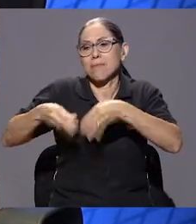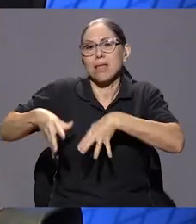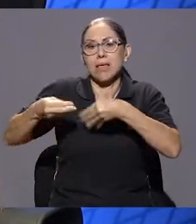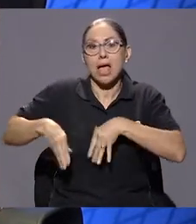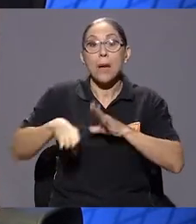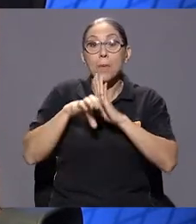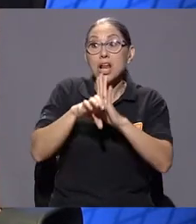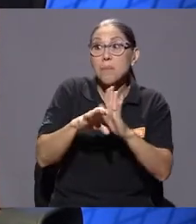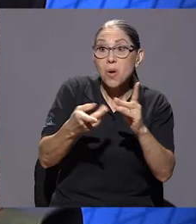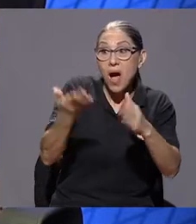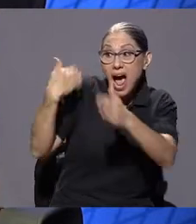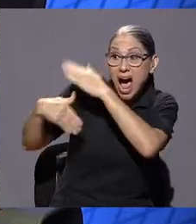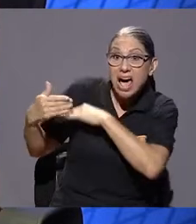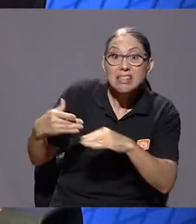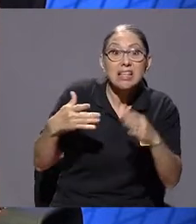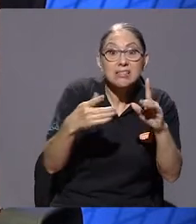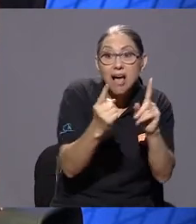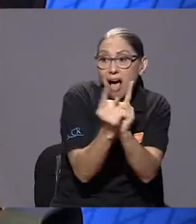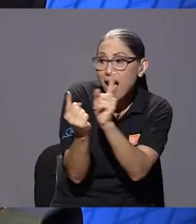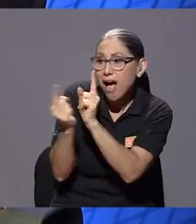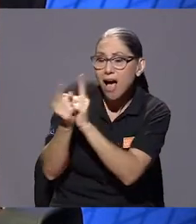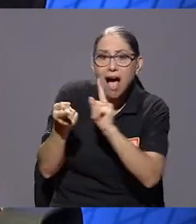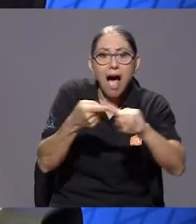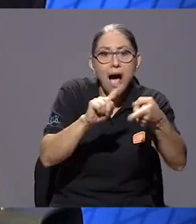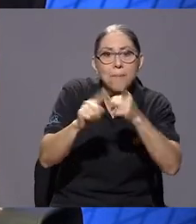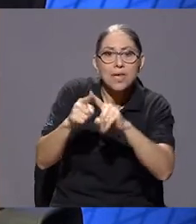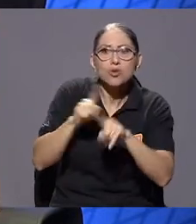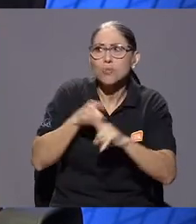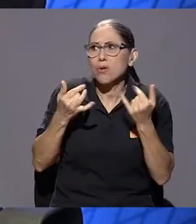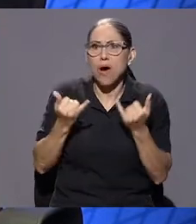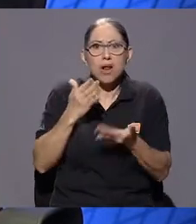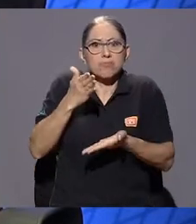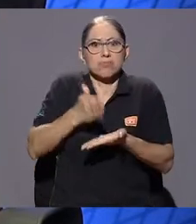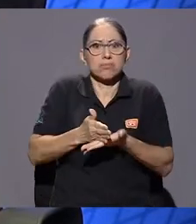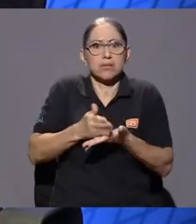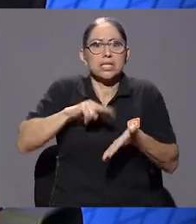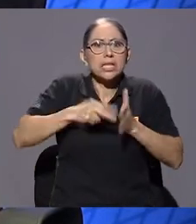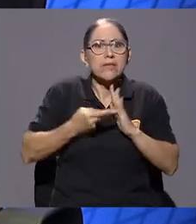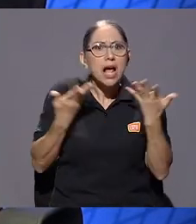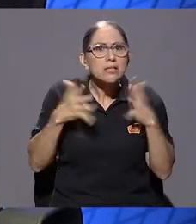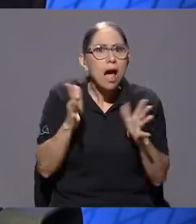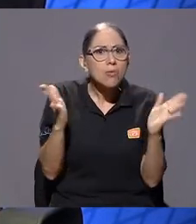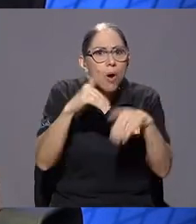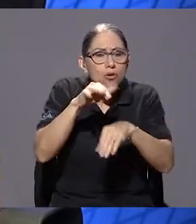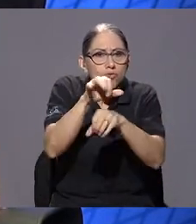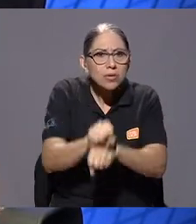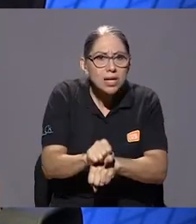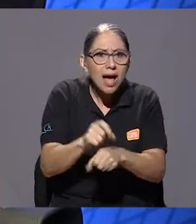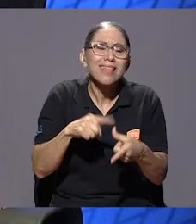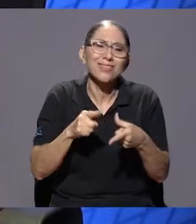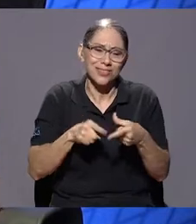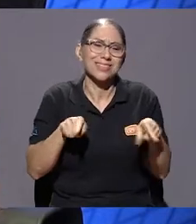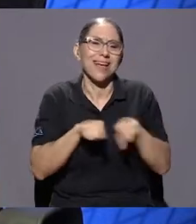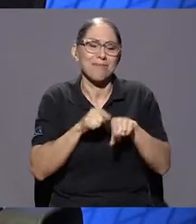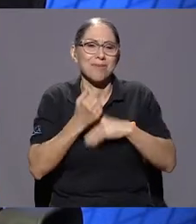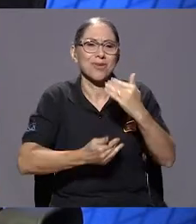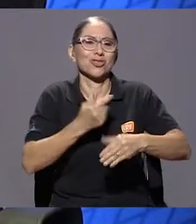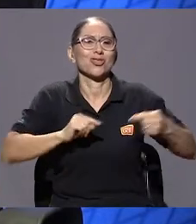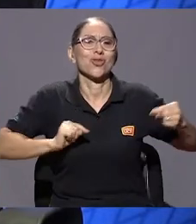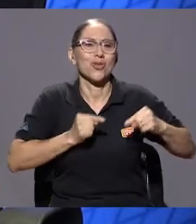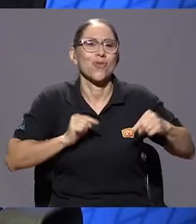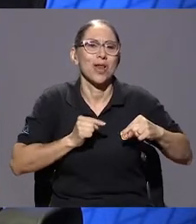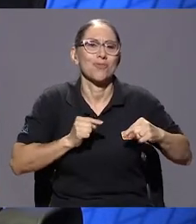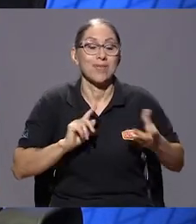amigos y era mi rutina, perdí mi rutina. Entonces, también es un proceso de duelo y de raptación. ¿Qué es lo que hago los fines de semana? Ya no sé,